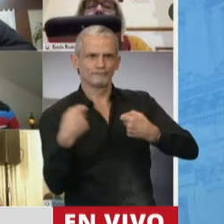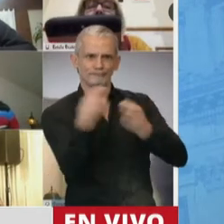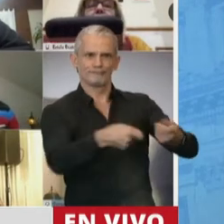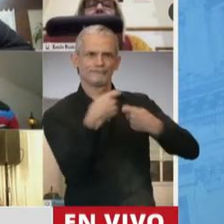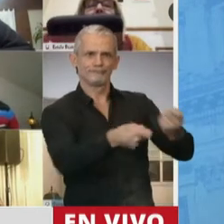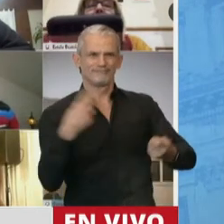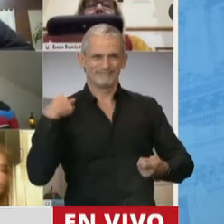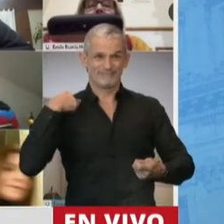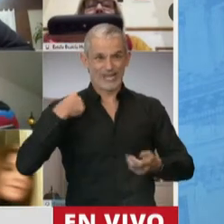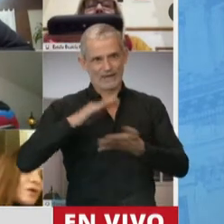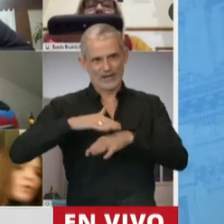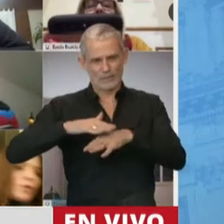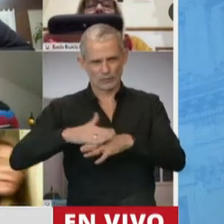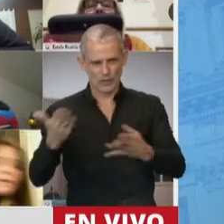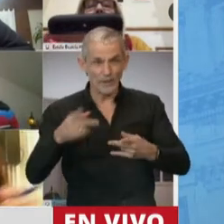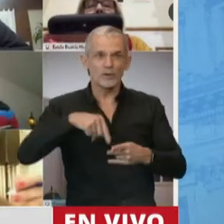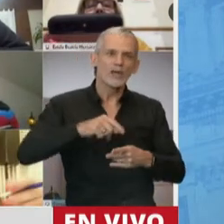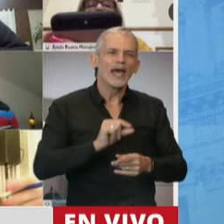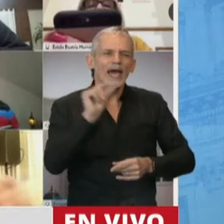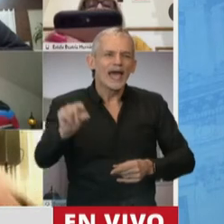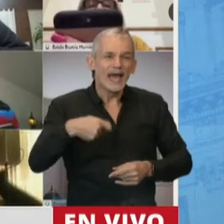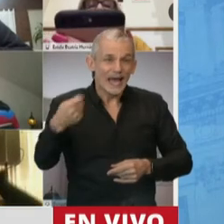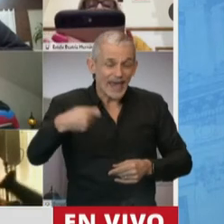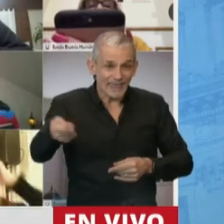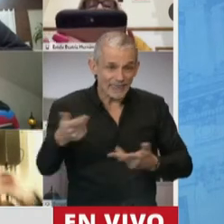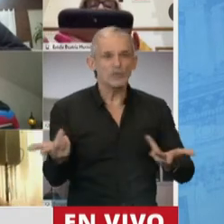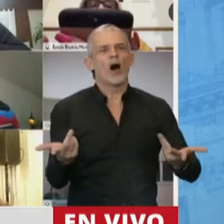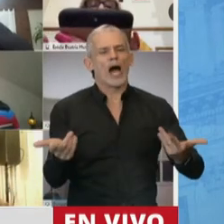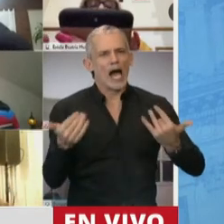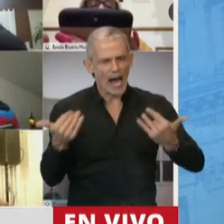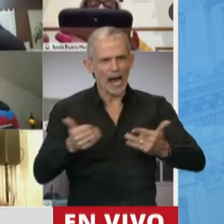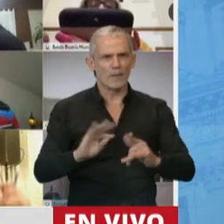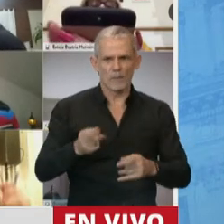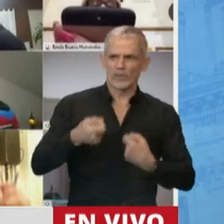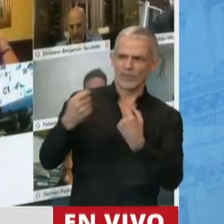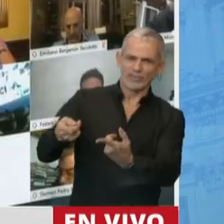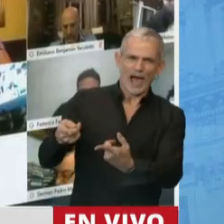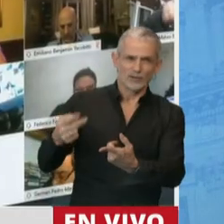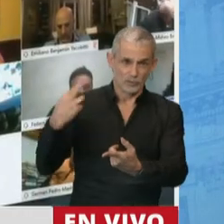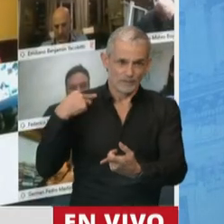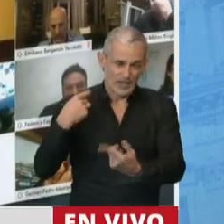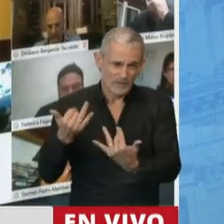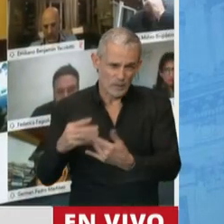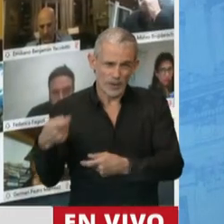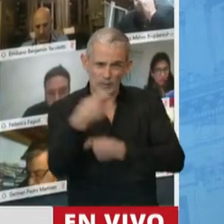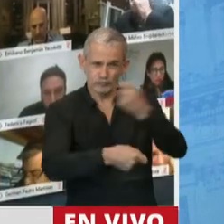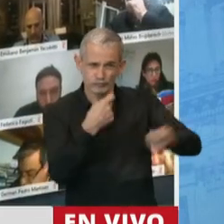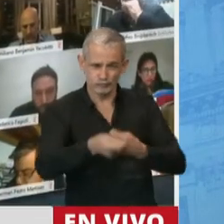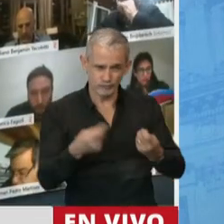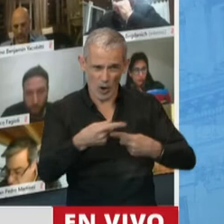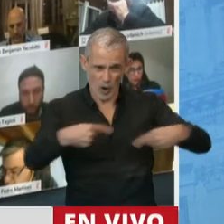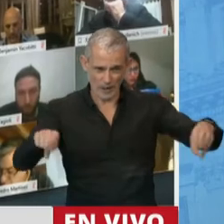este tipo de microcrédito para la adquisición de esos elementos sería más que necesario. También establecer un plan de